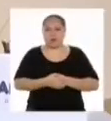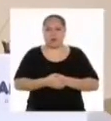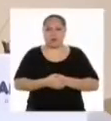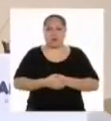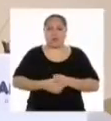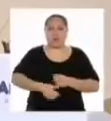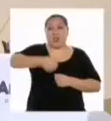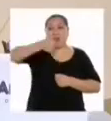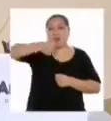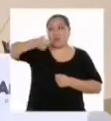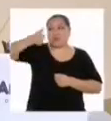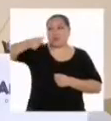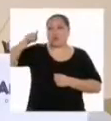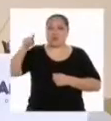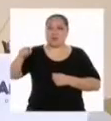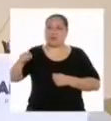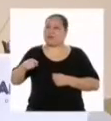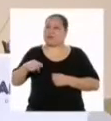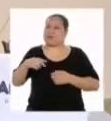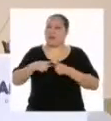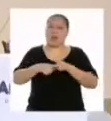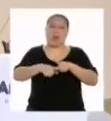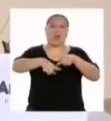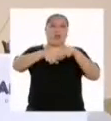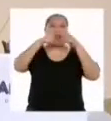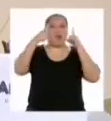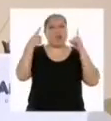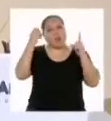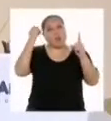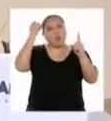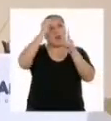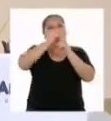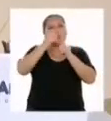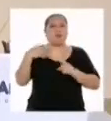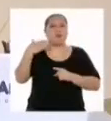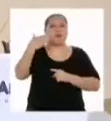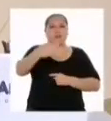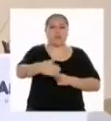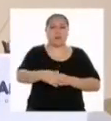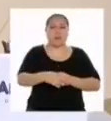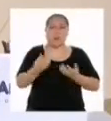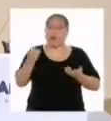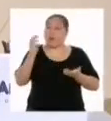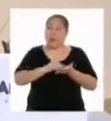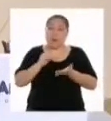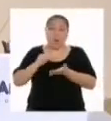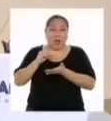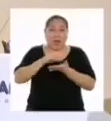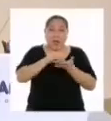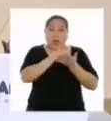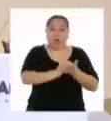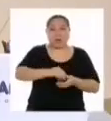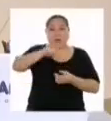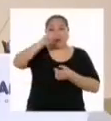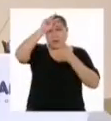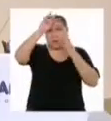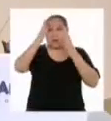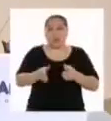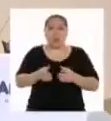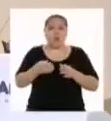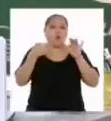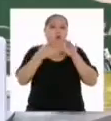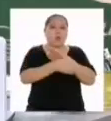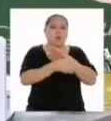Nuestras autoridades tienen un gran desafío por delante, para hacer que cada vez seamos más las peruanas y los peruanos con acceso a servicios